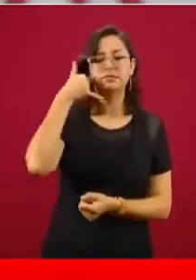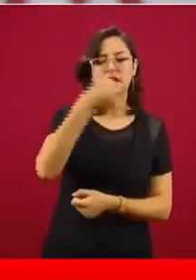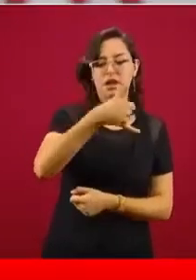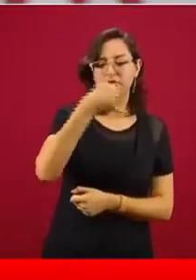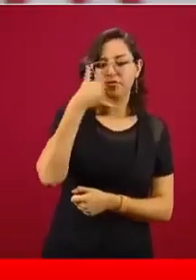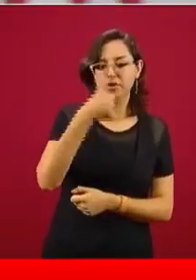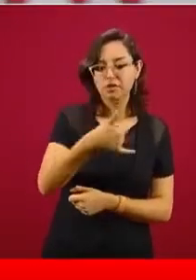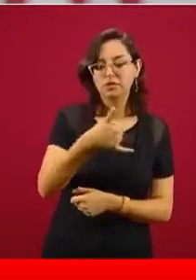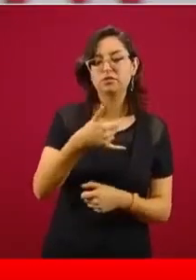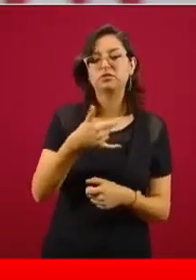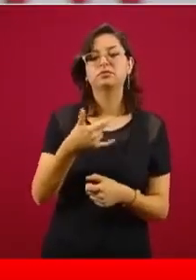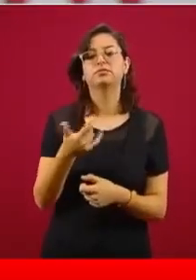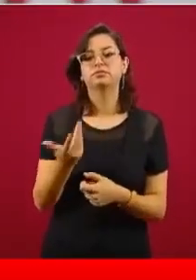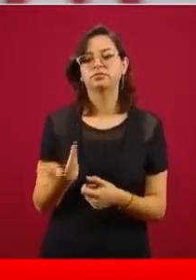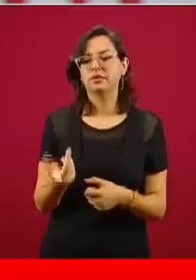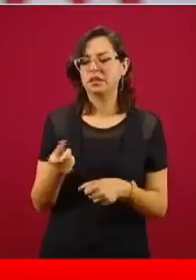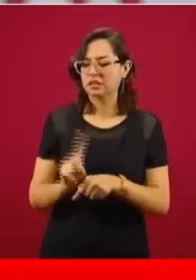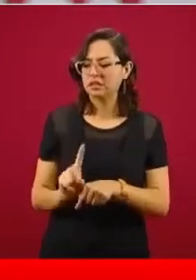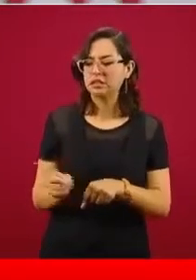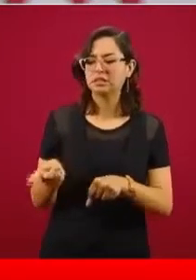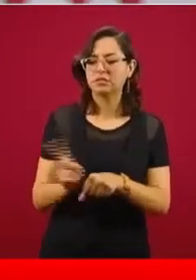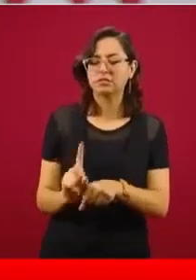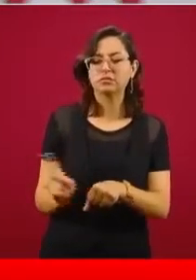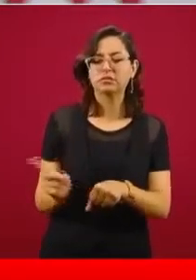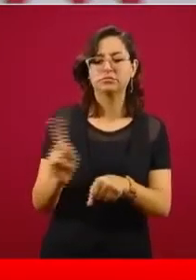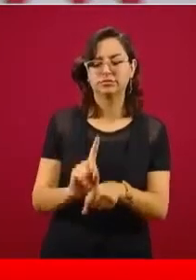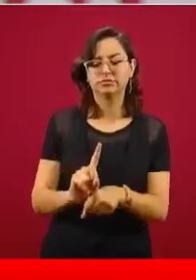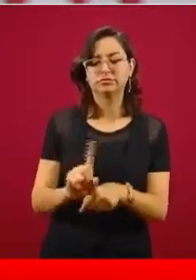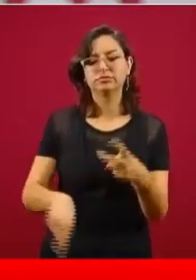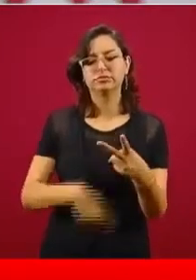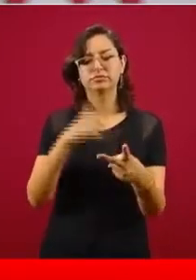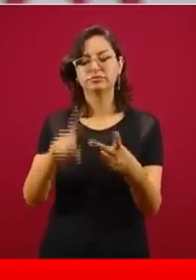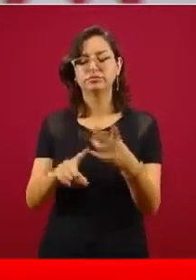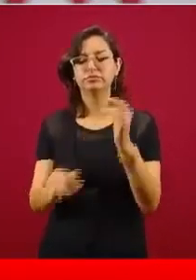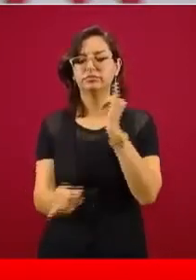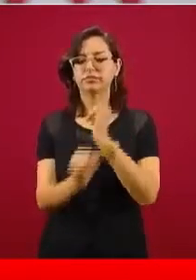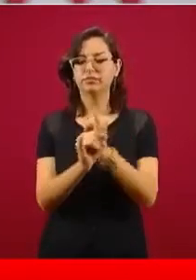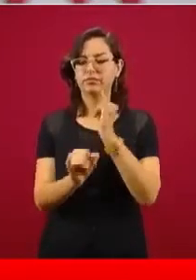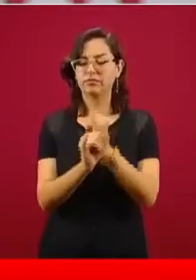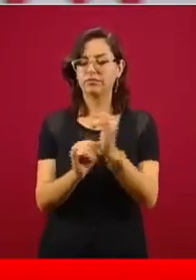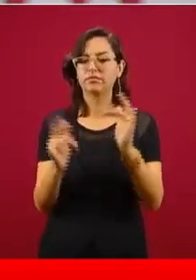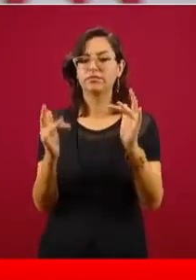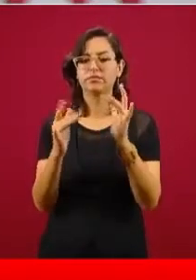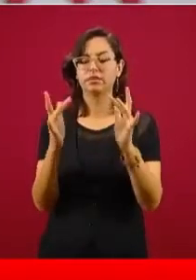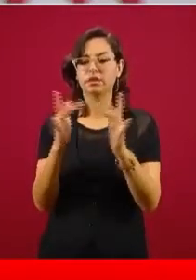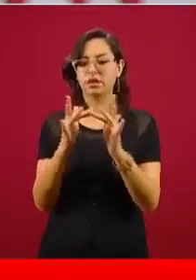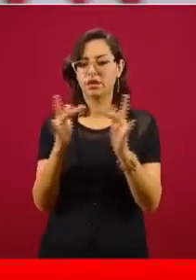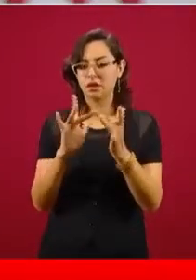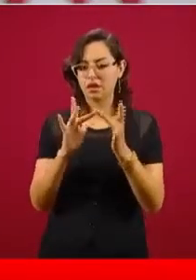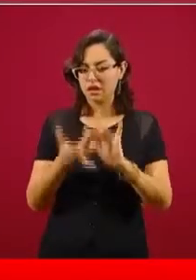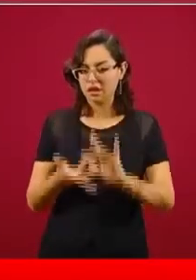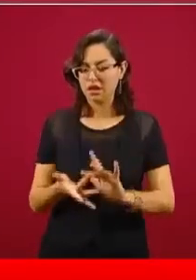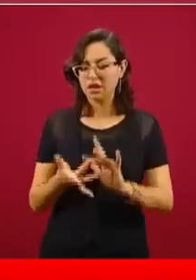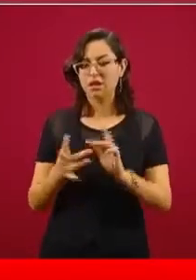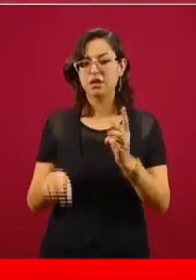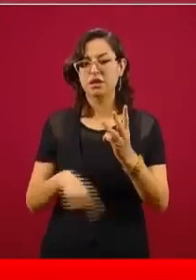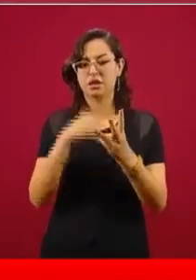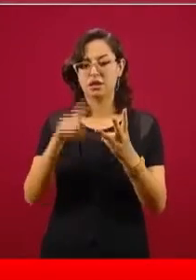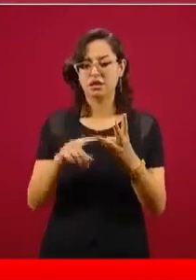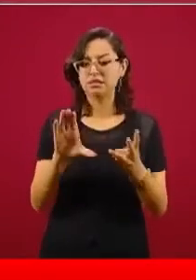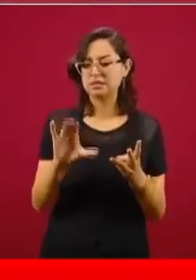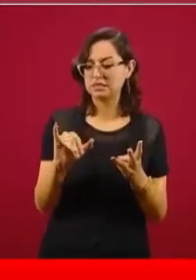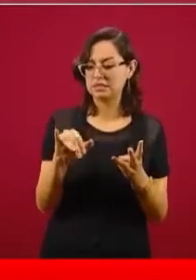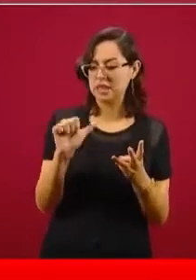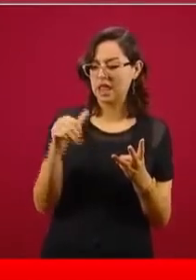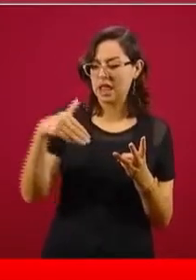ahí se da servicio todos los días. Además, las redes sociales, el Centro de Información y Asistencia a Mexicanos, SIAM,